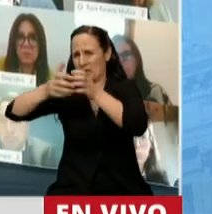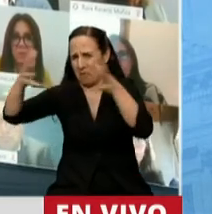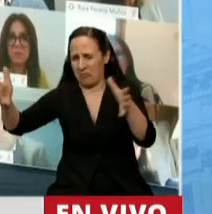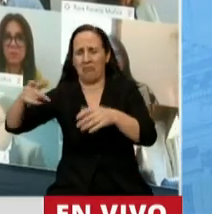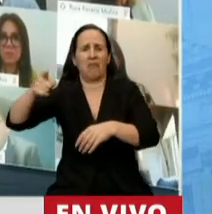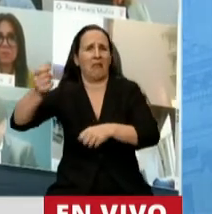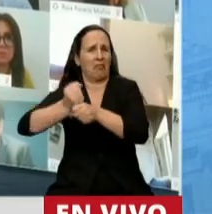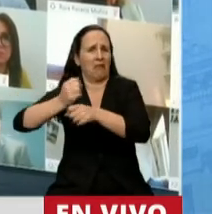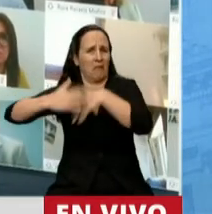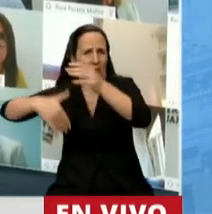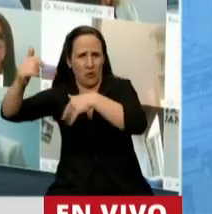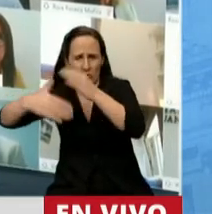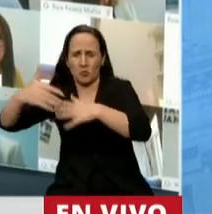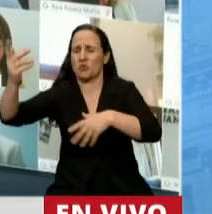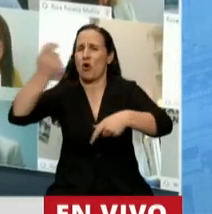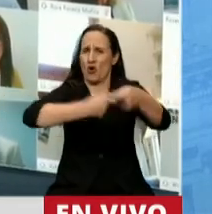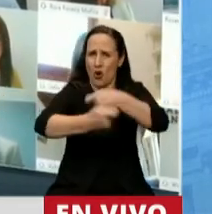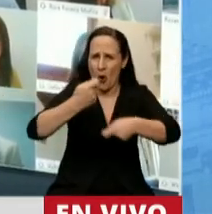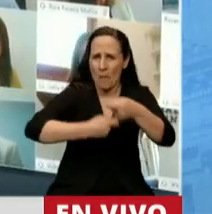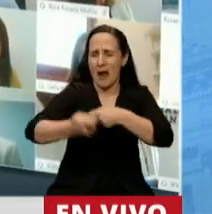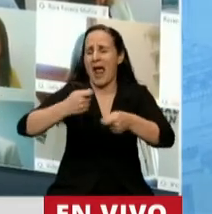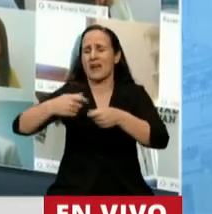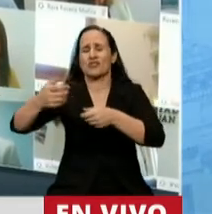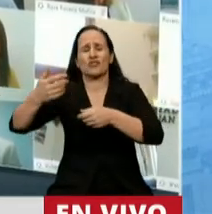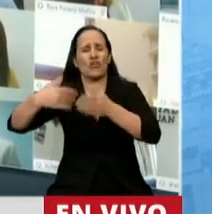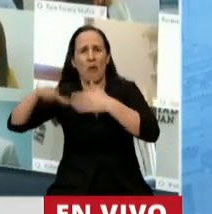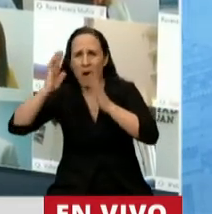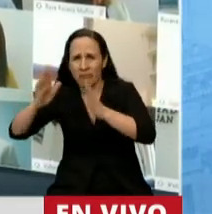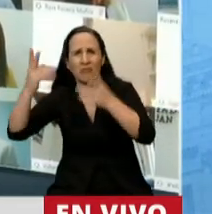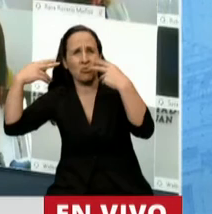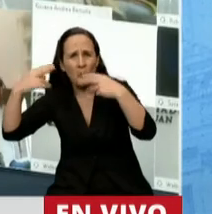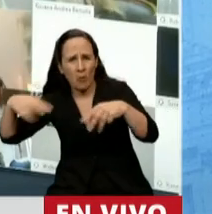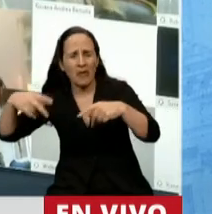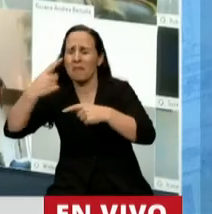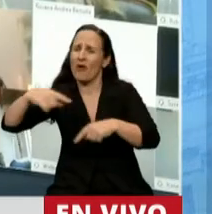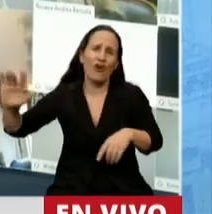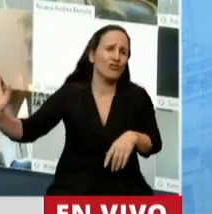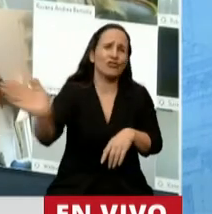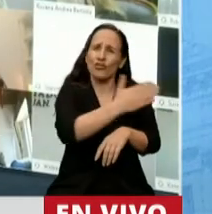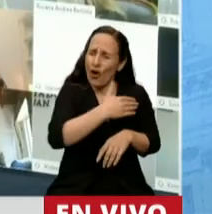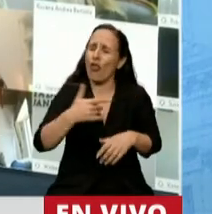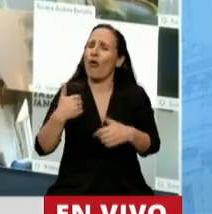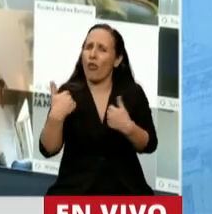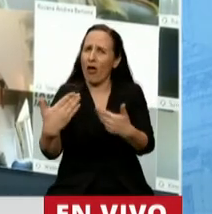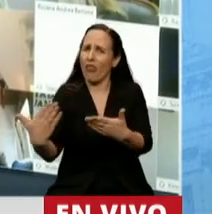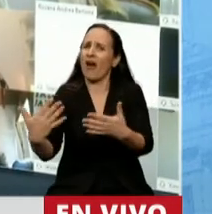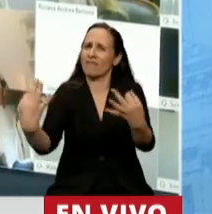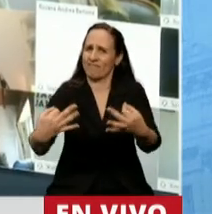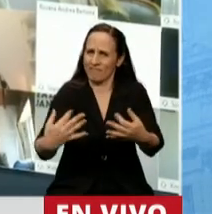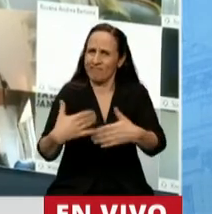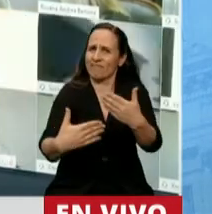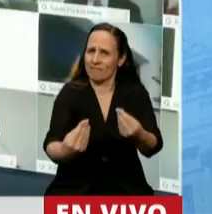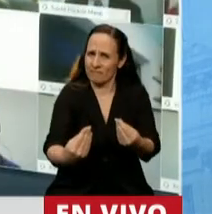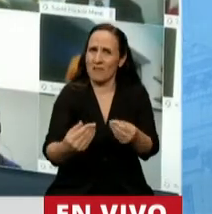construcción, comercio, servicio, turismo, todos, absolutamente. Los grandes y los